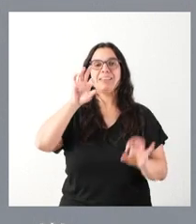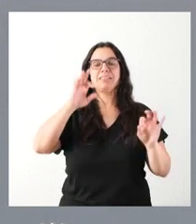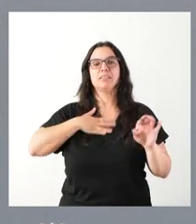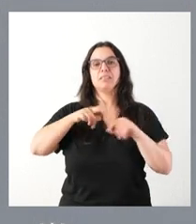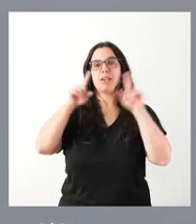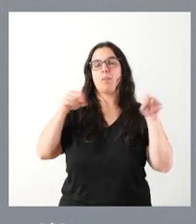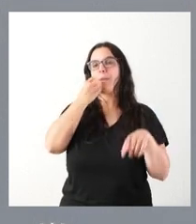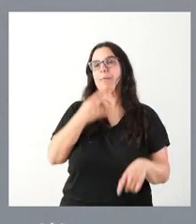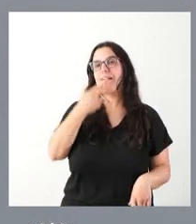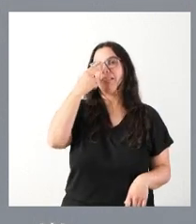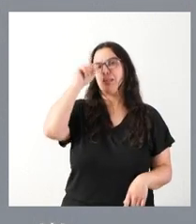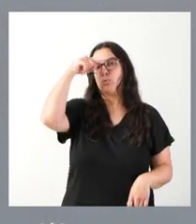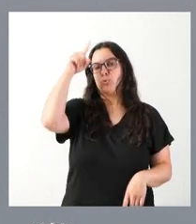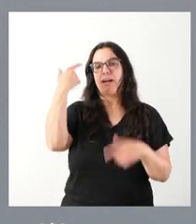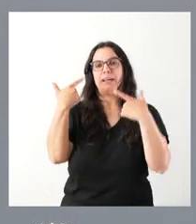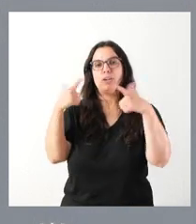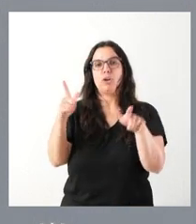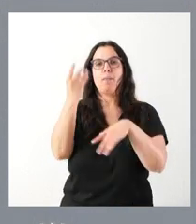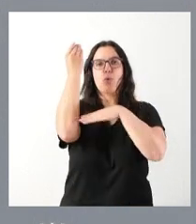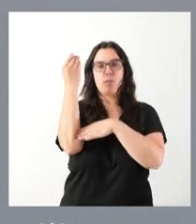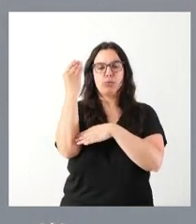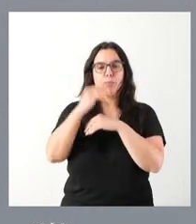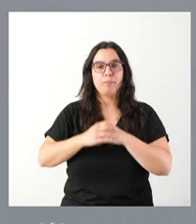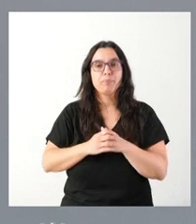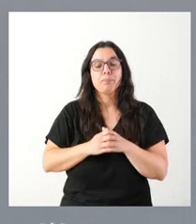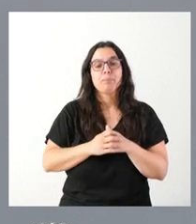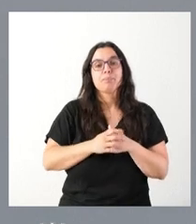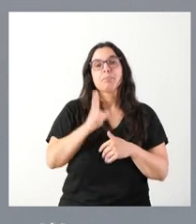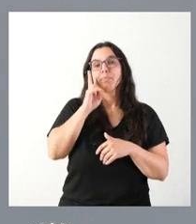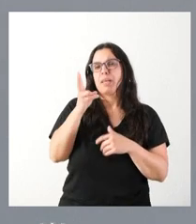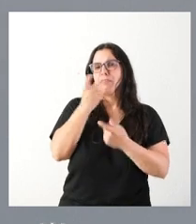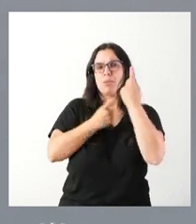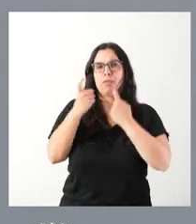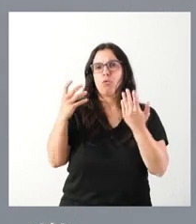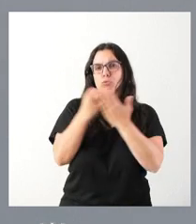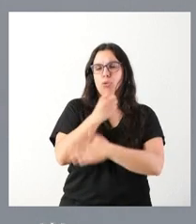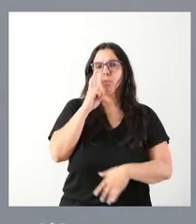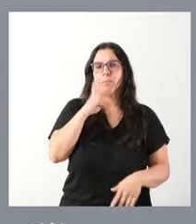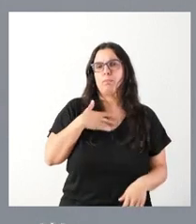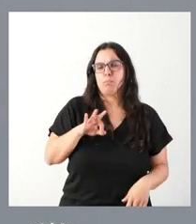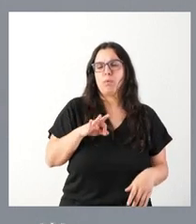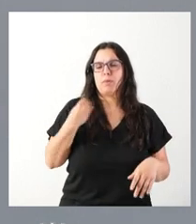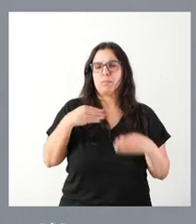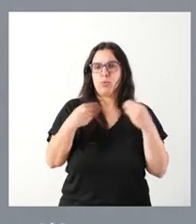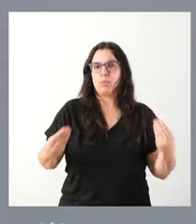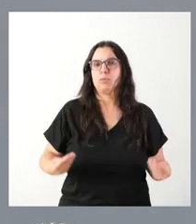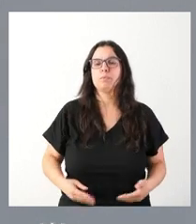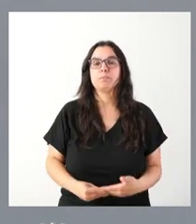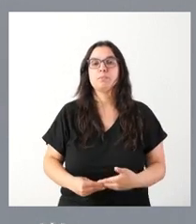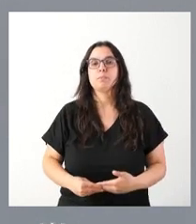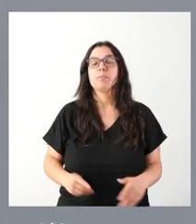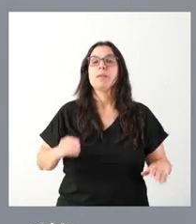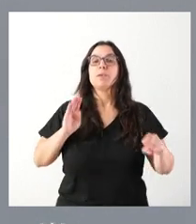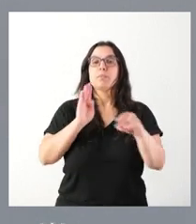cultural con categoría de monumento. Tienen ustedes toda información relativa al mismo. Se invierten